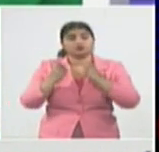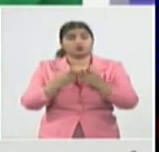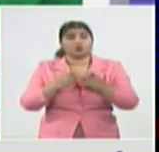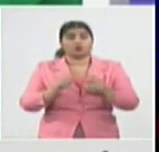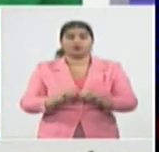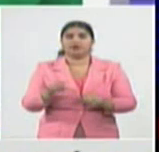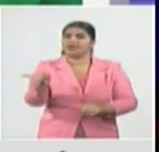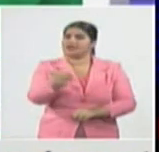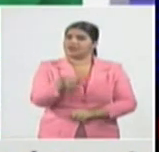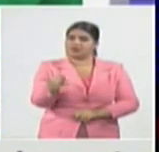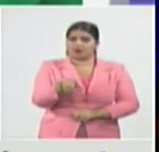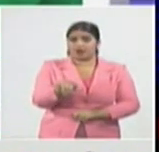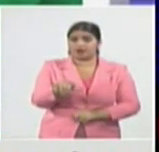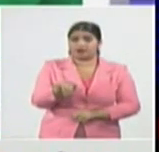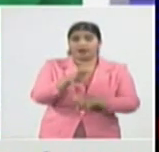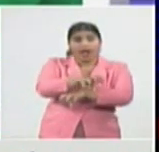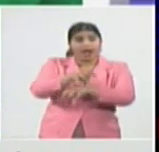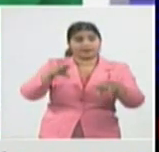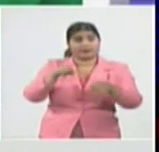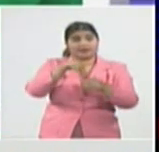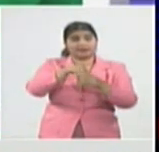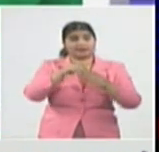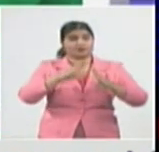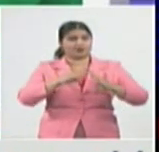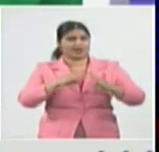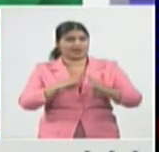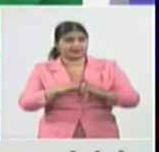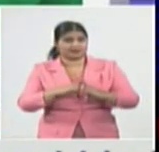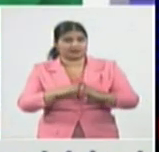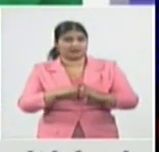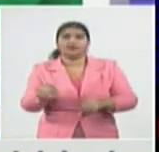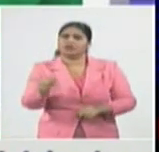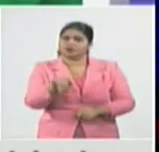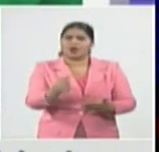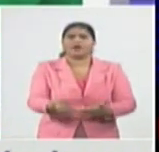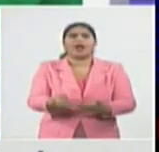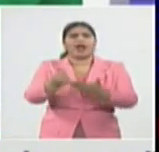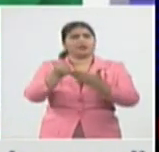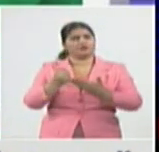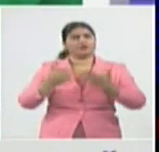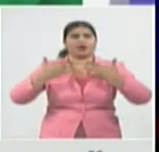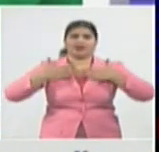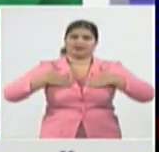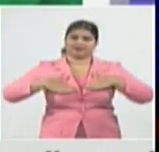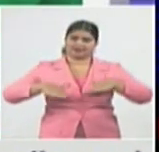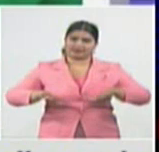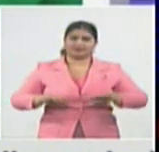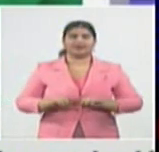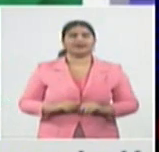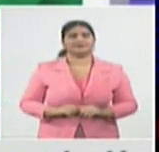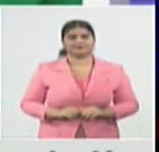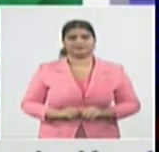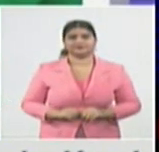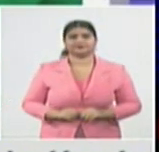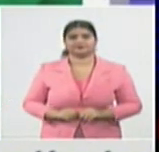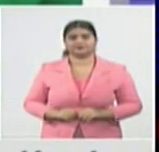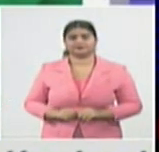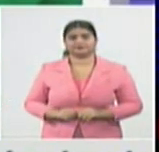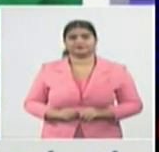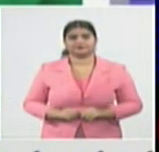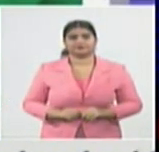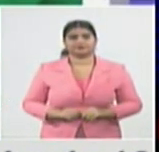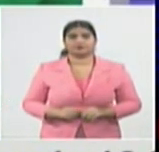acompañamiento desde el punto de vista también de este apoyo social podemos ver también y recibir el apoyo de manera también